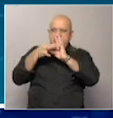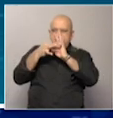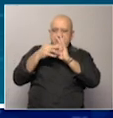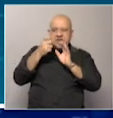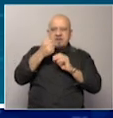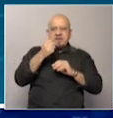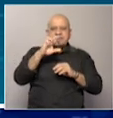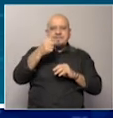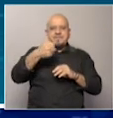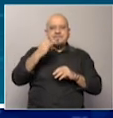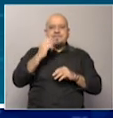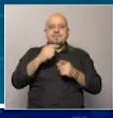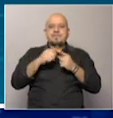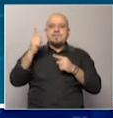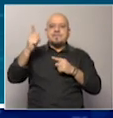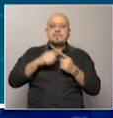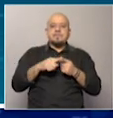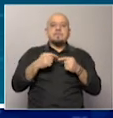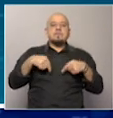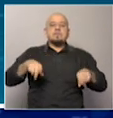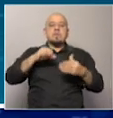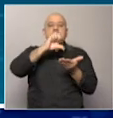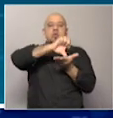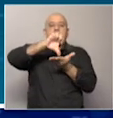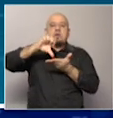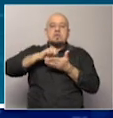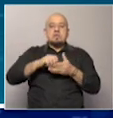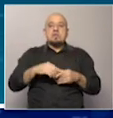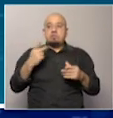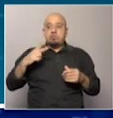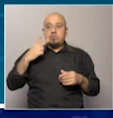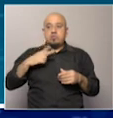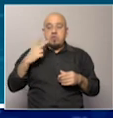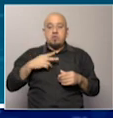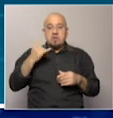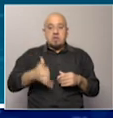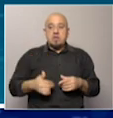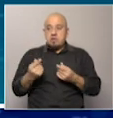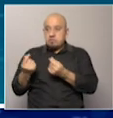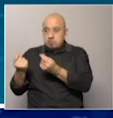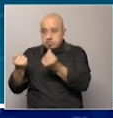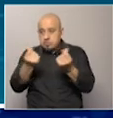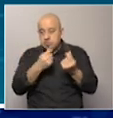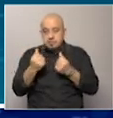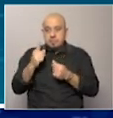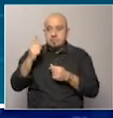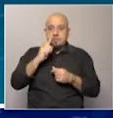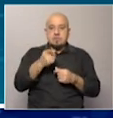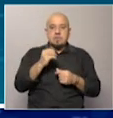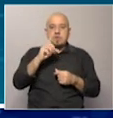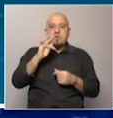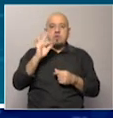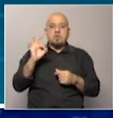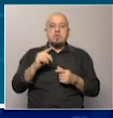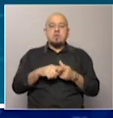Arabia Saudí y con Emiratos Árabes Unidos, los países ricos, los países que tienen capacidad de gasto en el Golfo Pérsico. Susana,